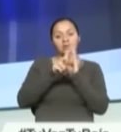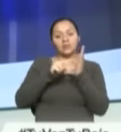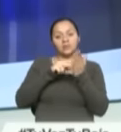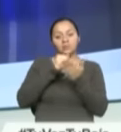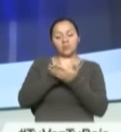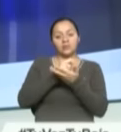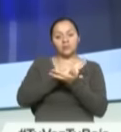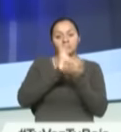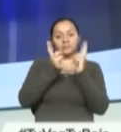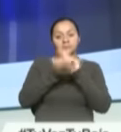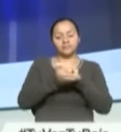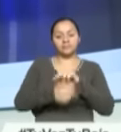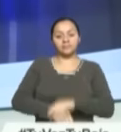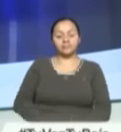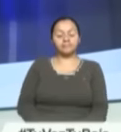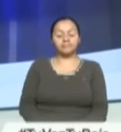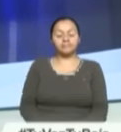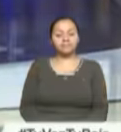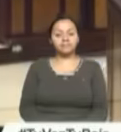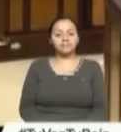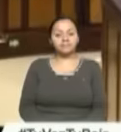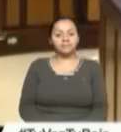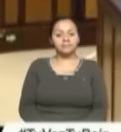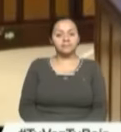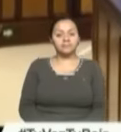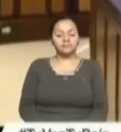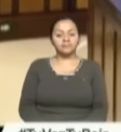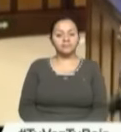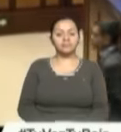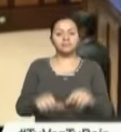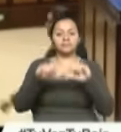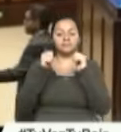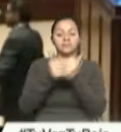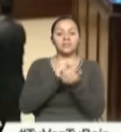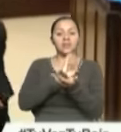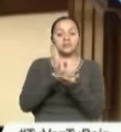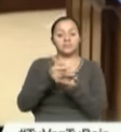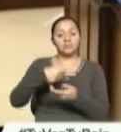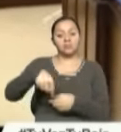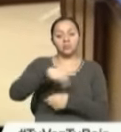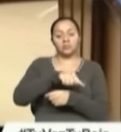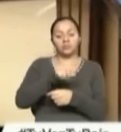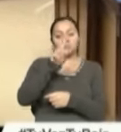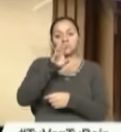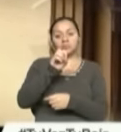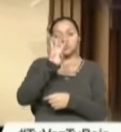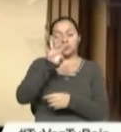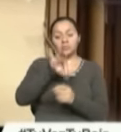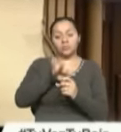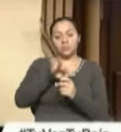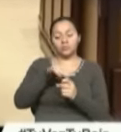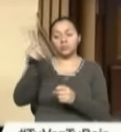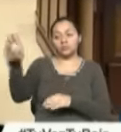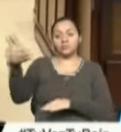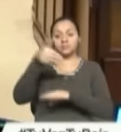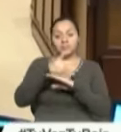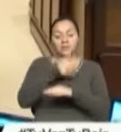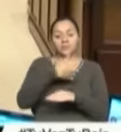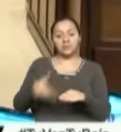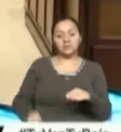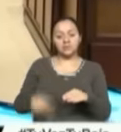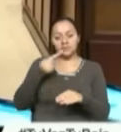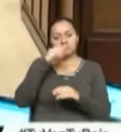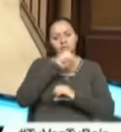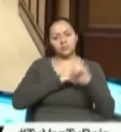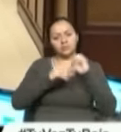reformatorio a la ley notarial. El Pleno de la Asamblea Nacional se allanó totalmente a la objeción parcial del Ejecutivo al proyecto de